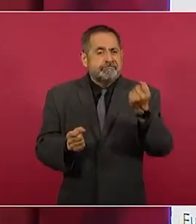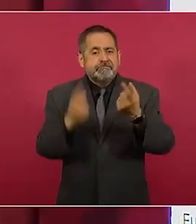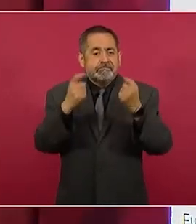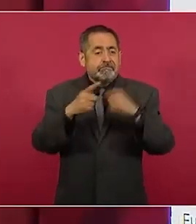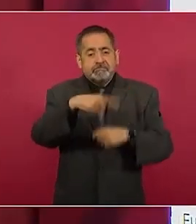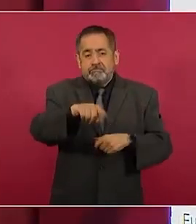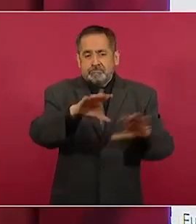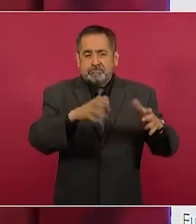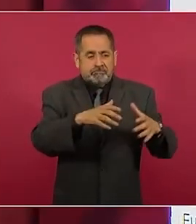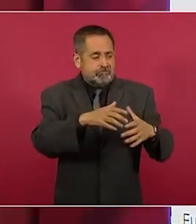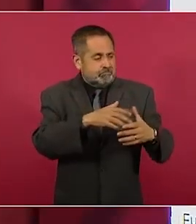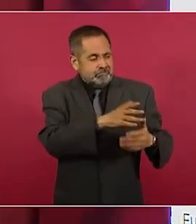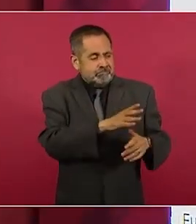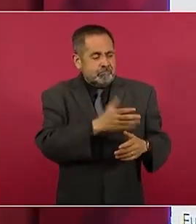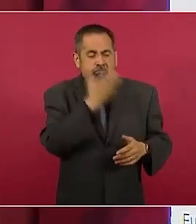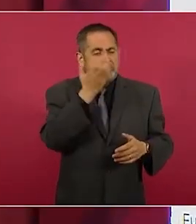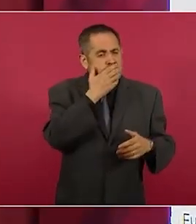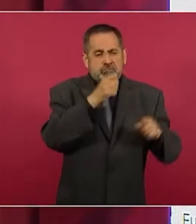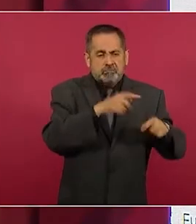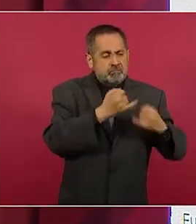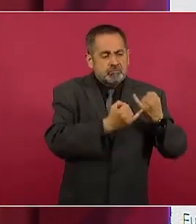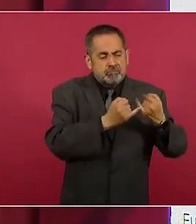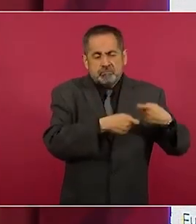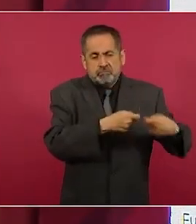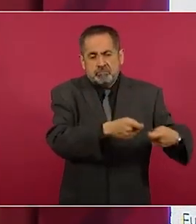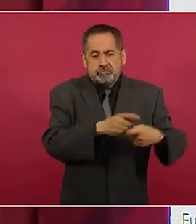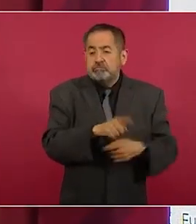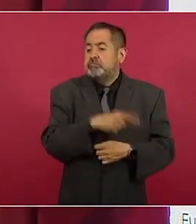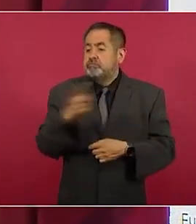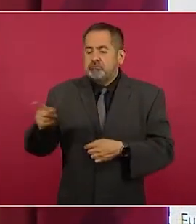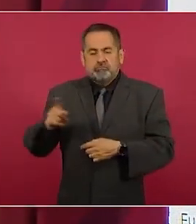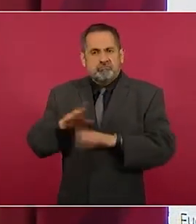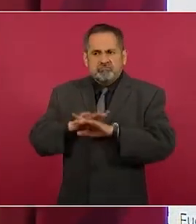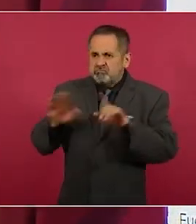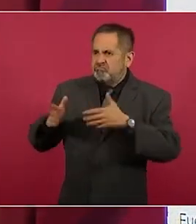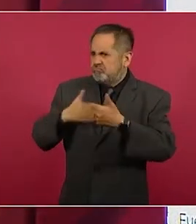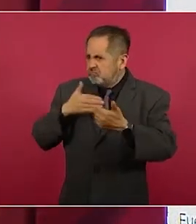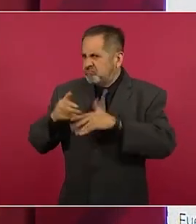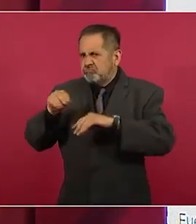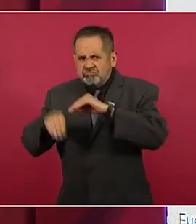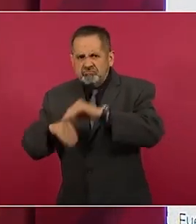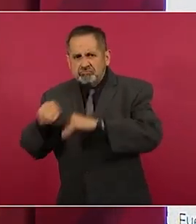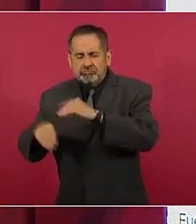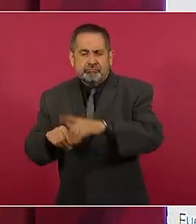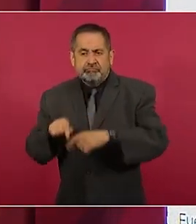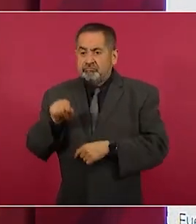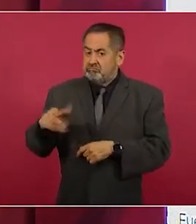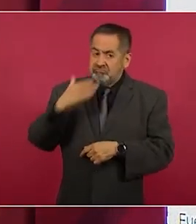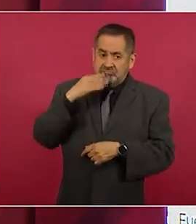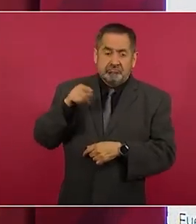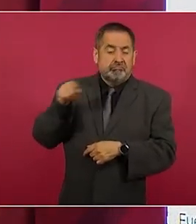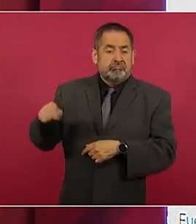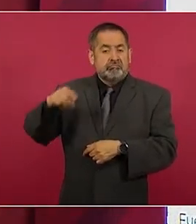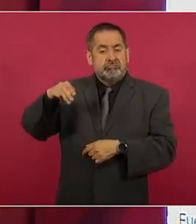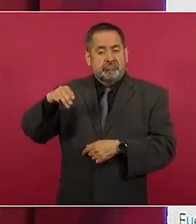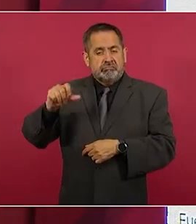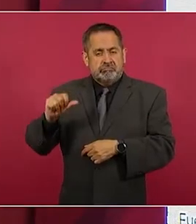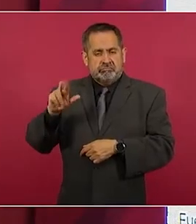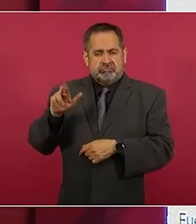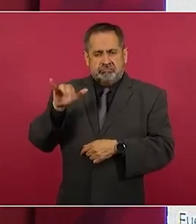progresistas. Mario, que le mando un abrazo, es un hombre